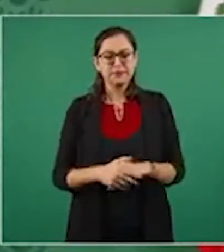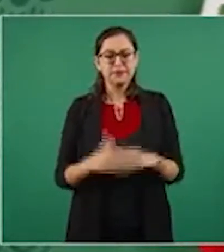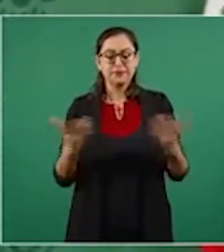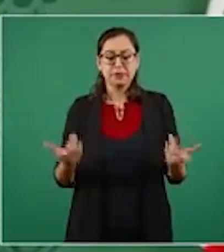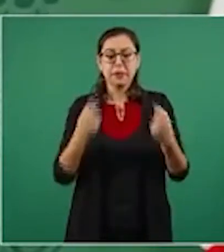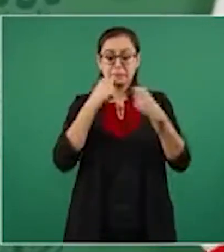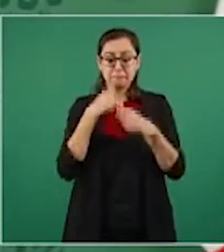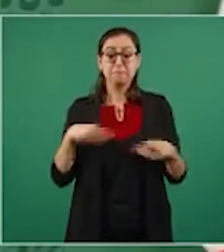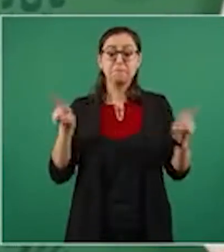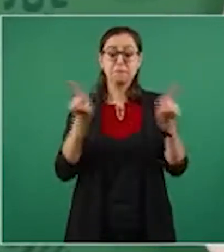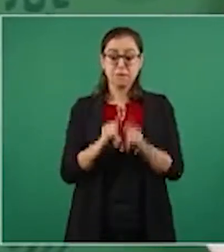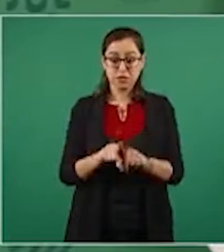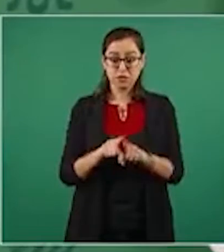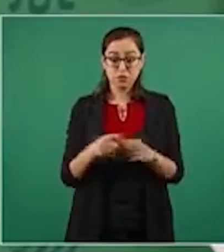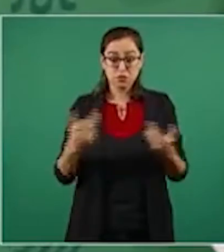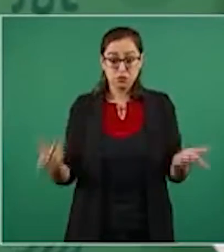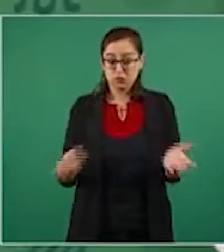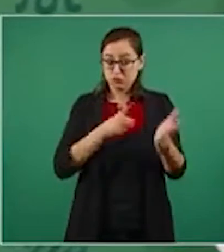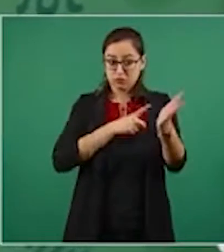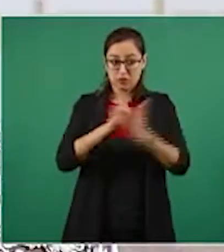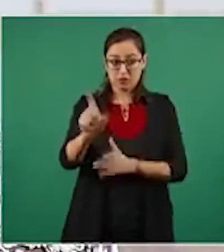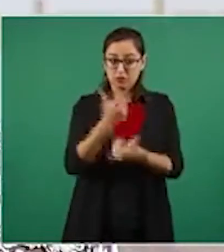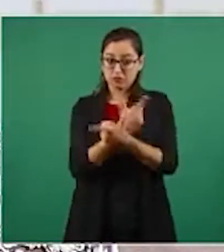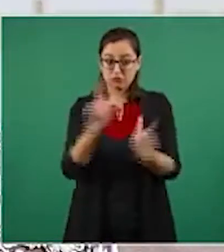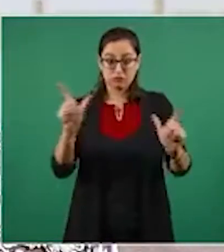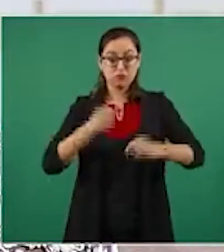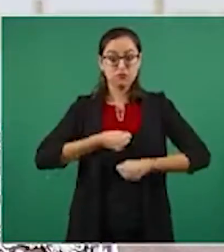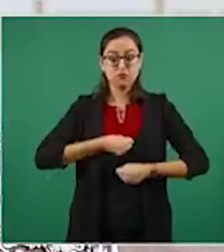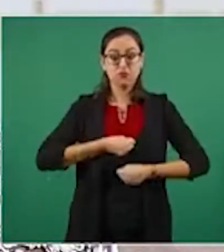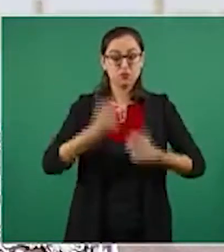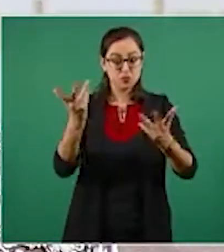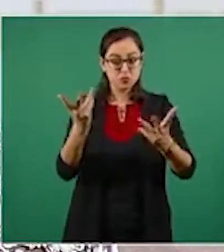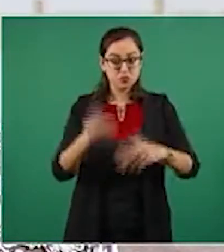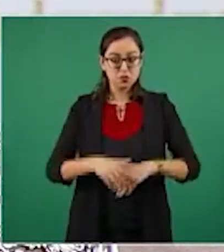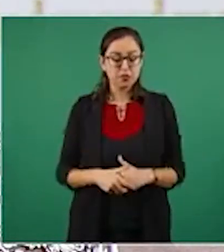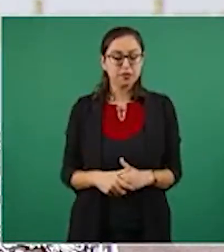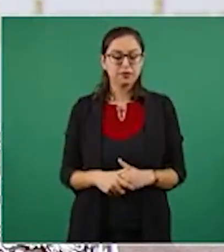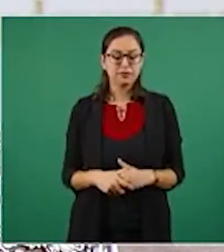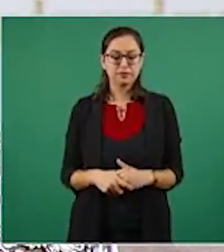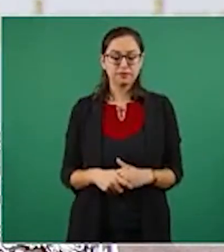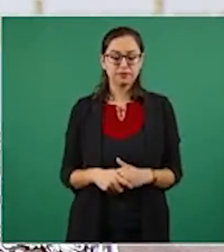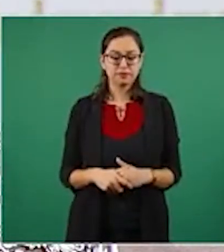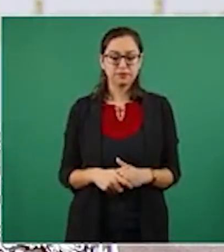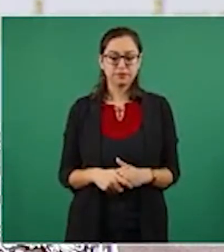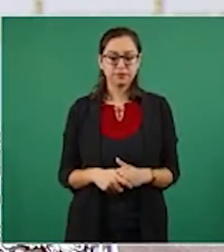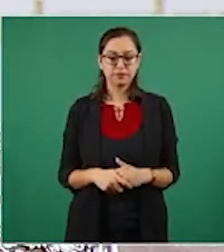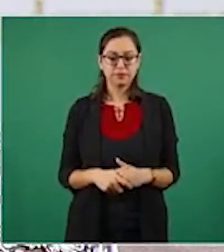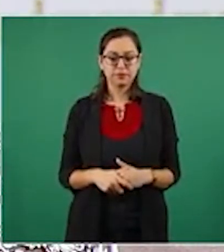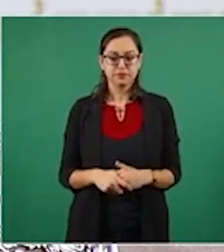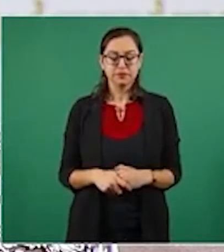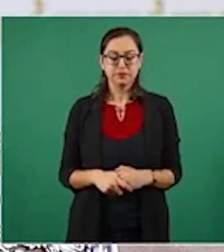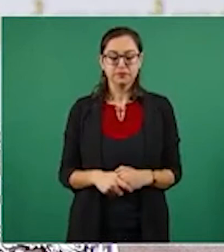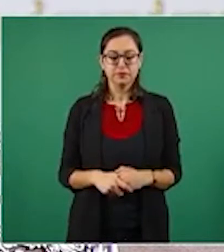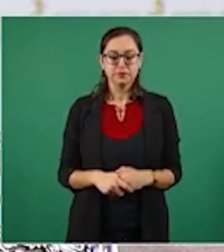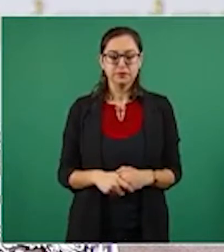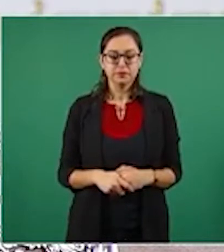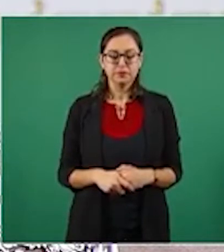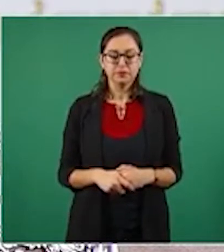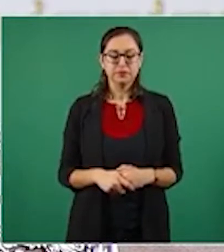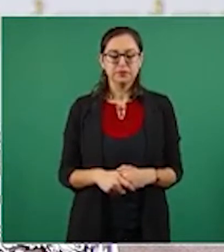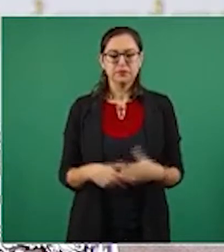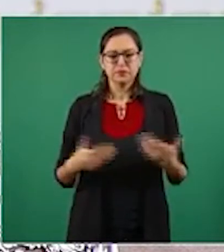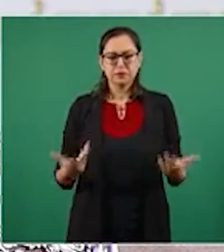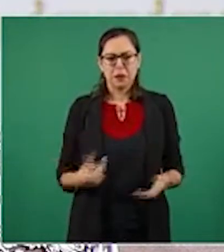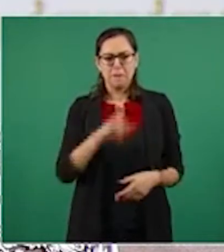libre manifestación de las ideas, no caer en la